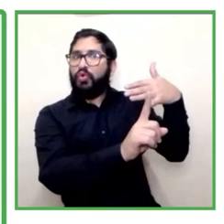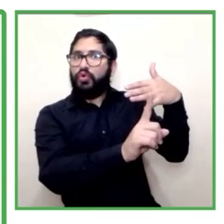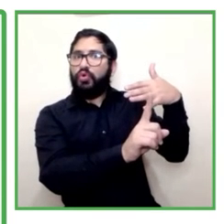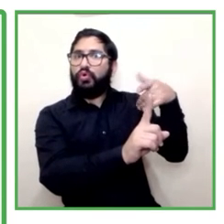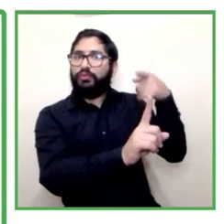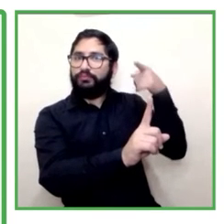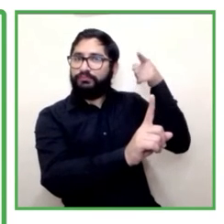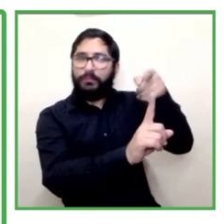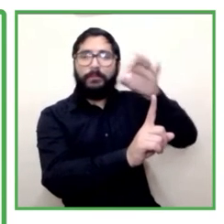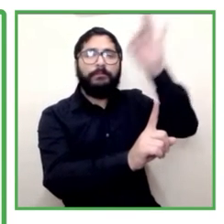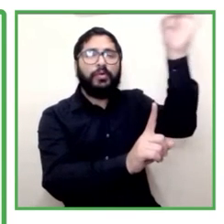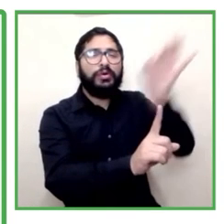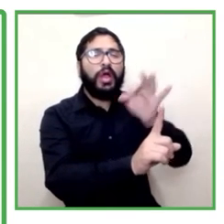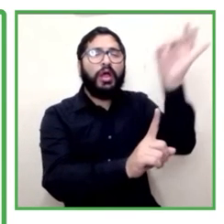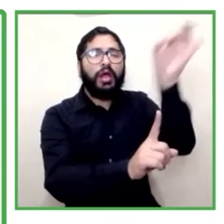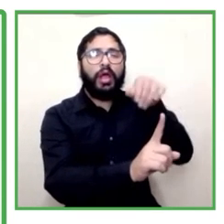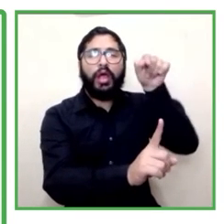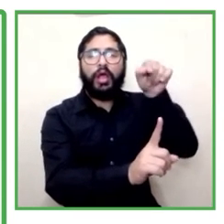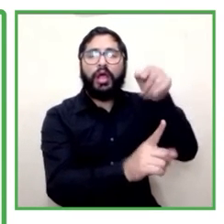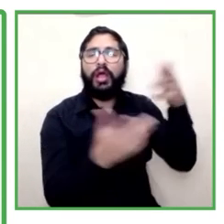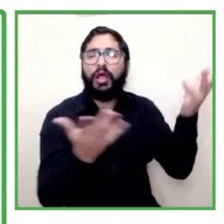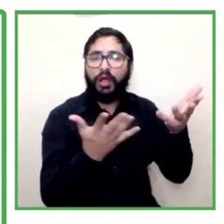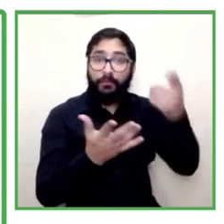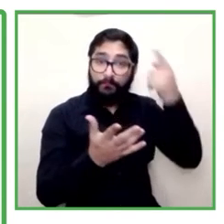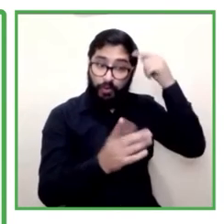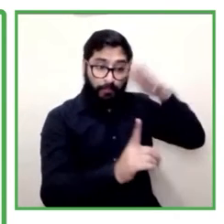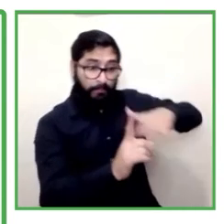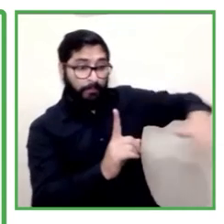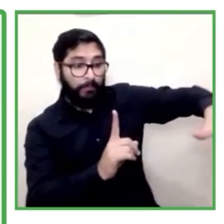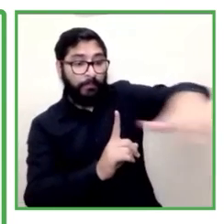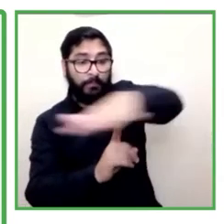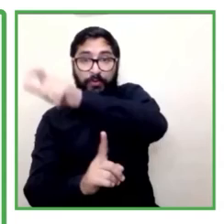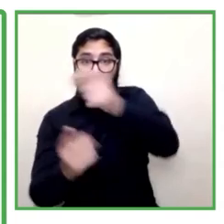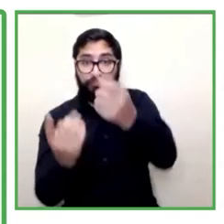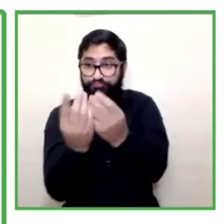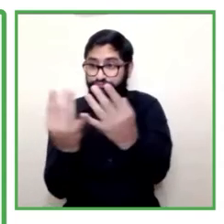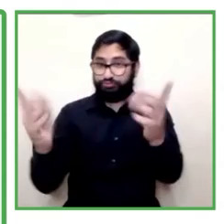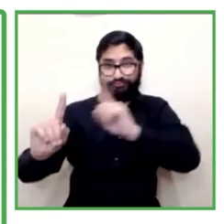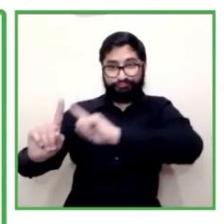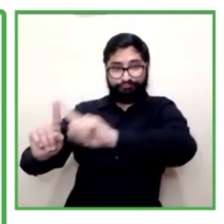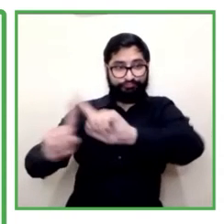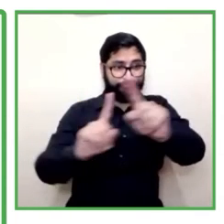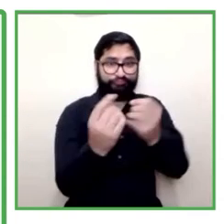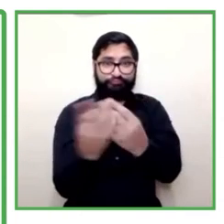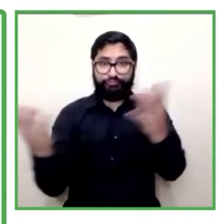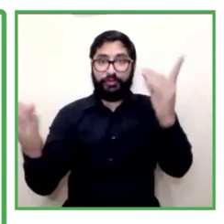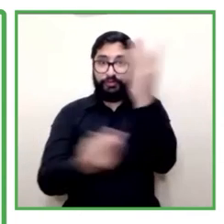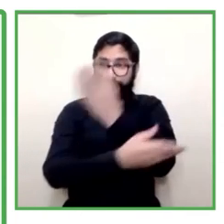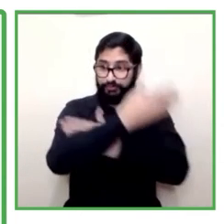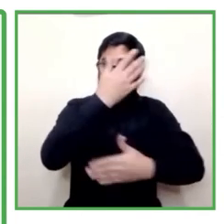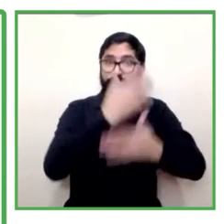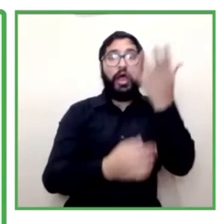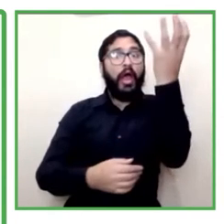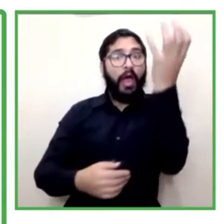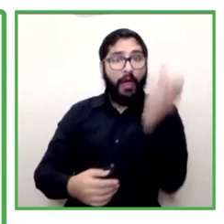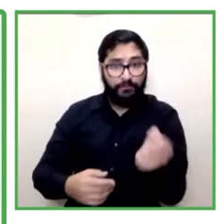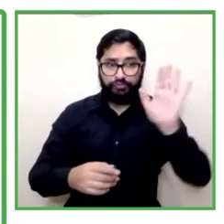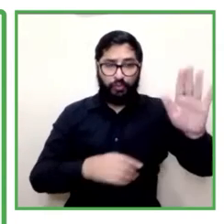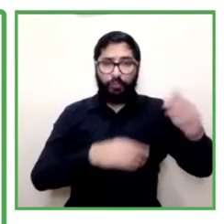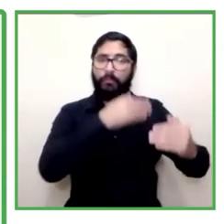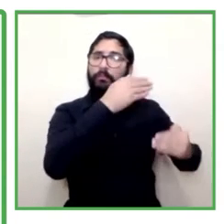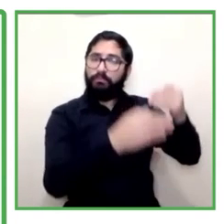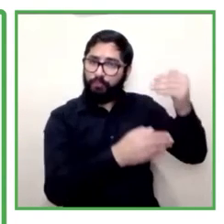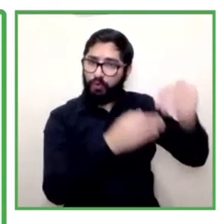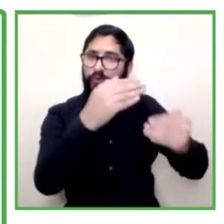con discapacidad donde tenemos un proceso de acompañamiento también unos ajustes razonables en los procesos de ingreso